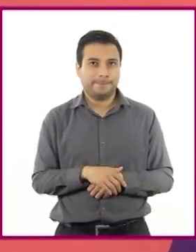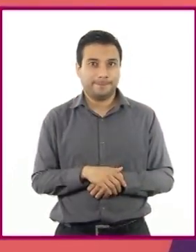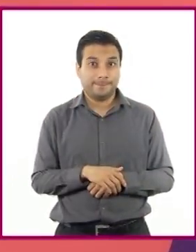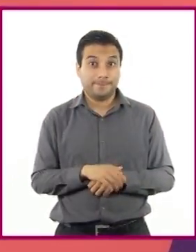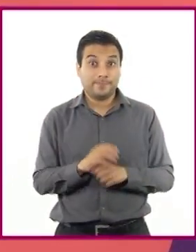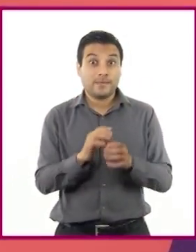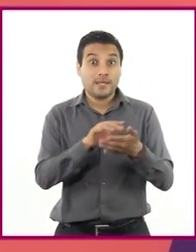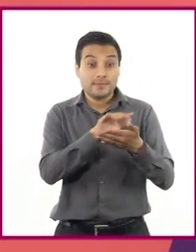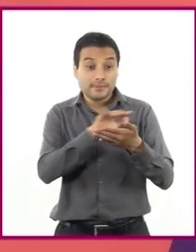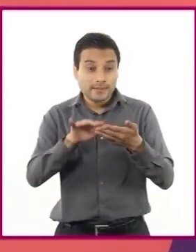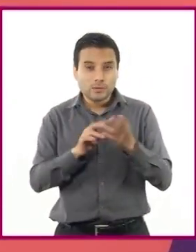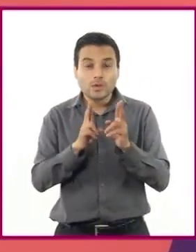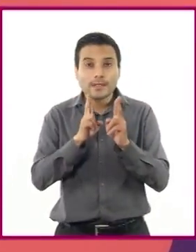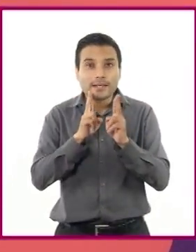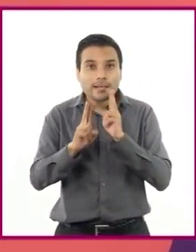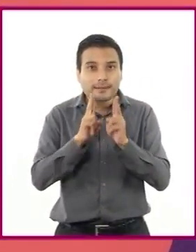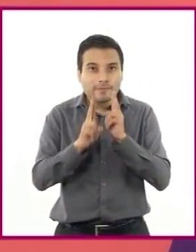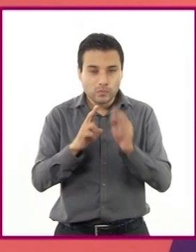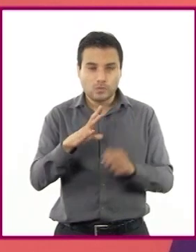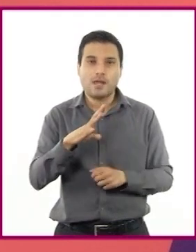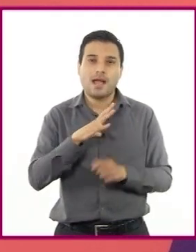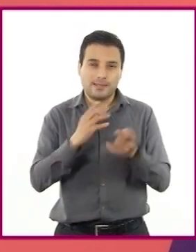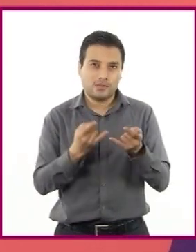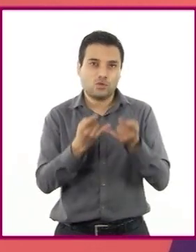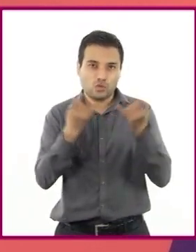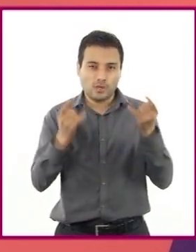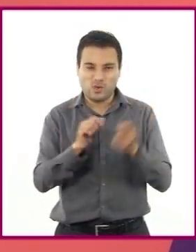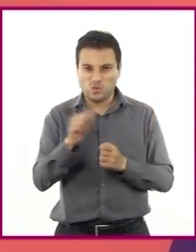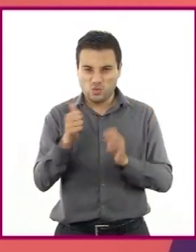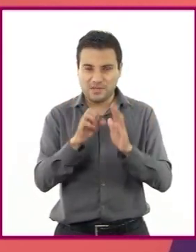narrativos cuentan historias. Vamos por otro.